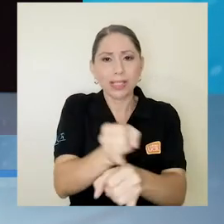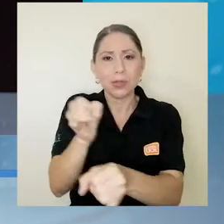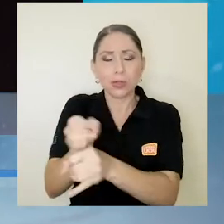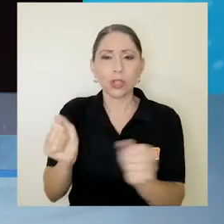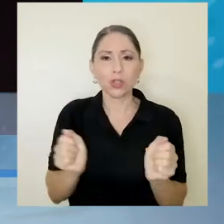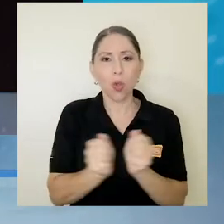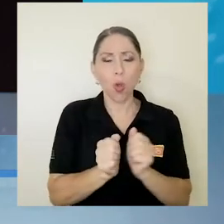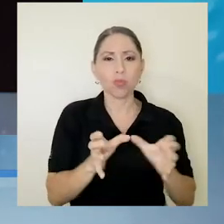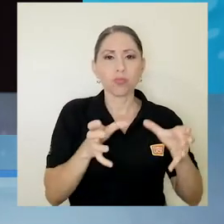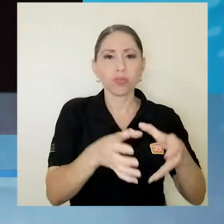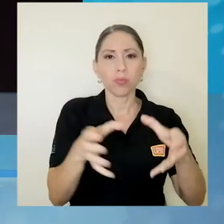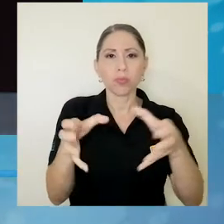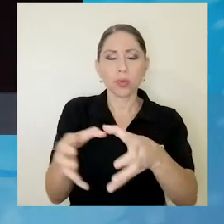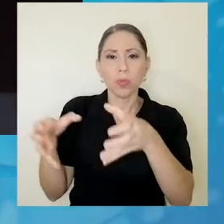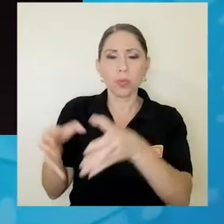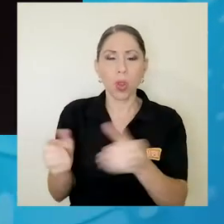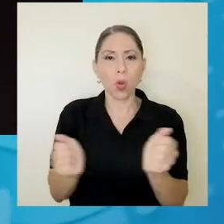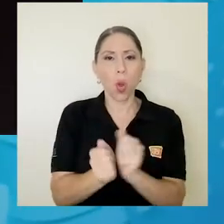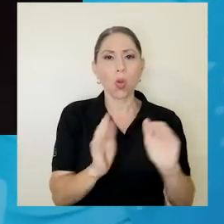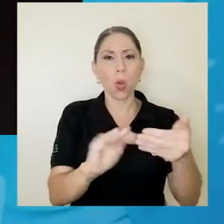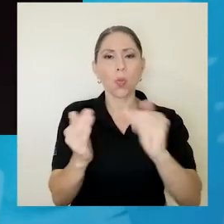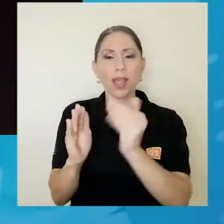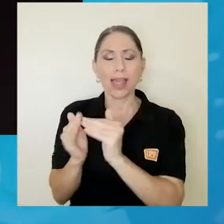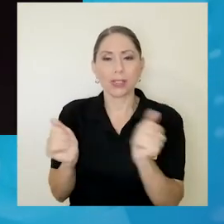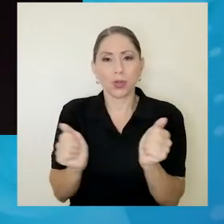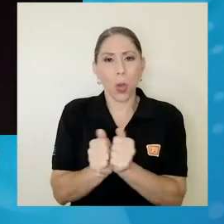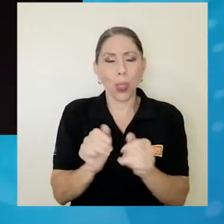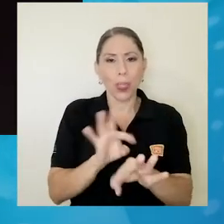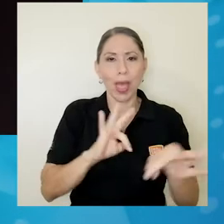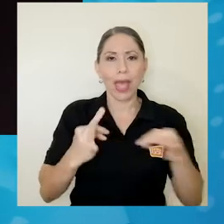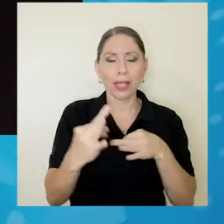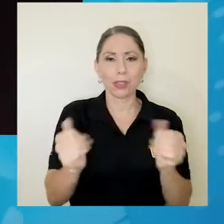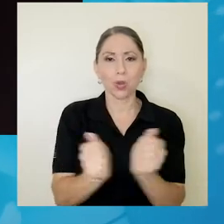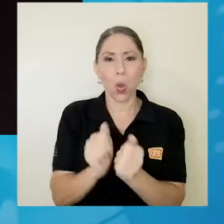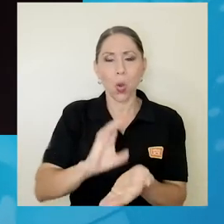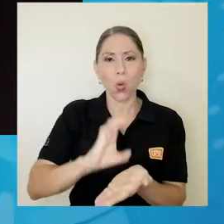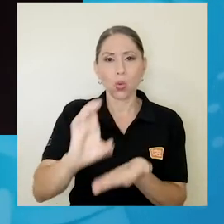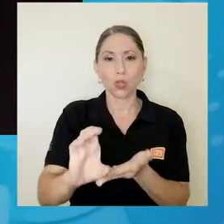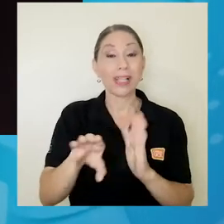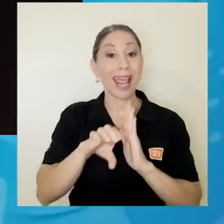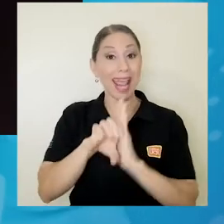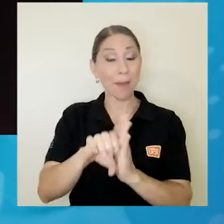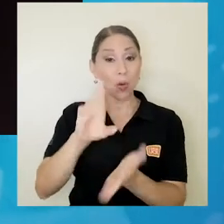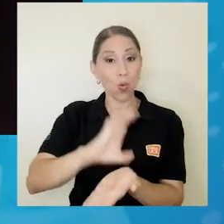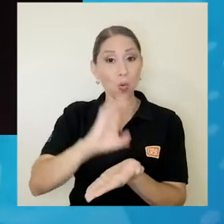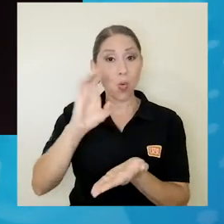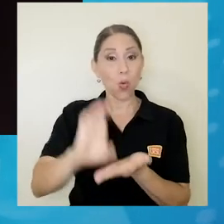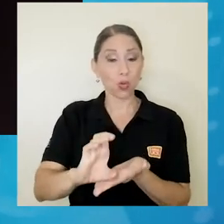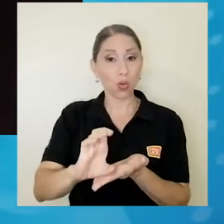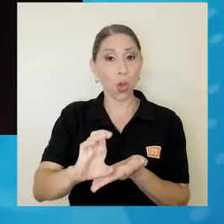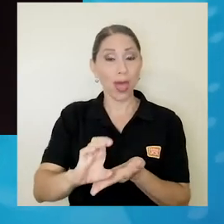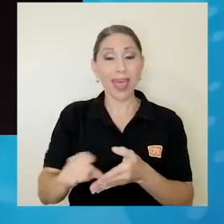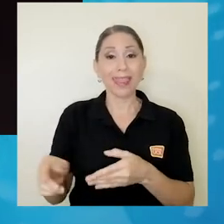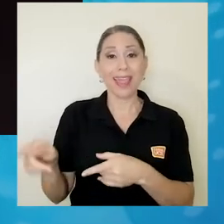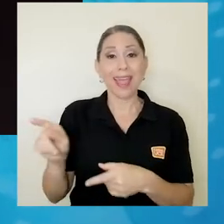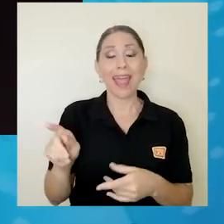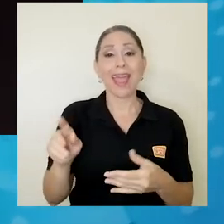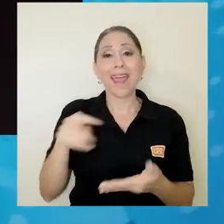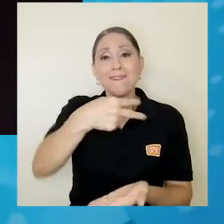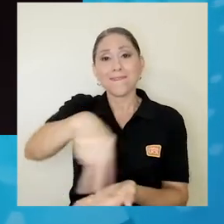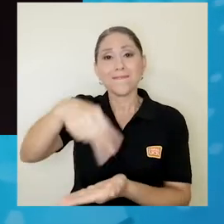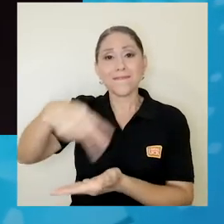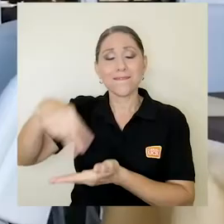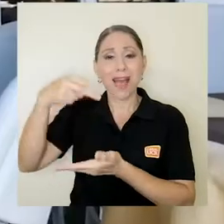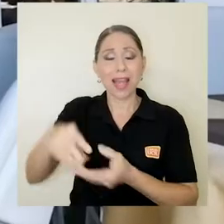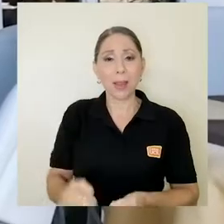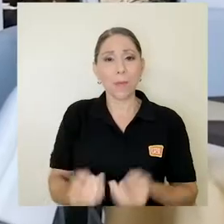y comunidades distintas a través de diferentes talleres y cursos. Por ejemplo, tenemos un curso de baile popular para personas de todas las